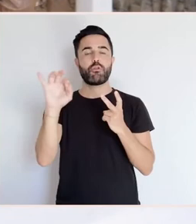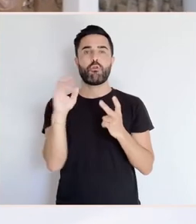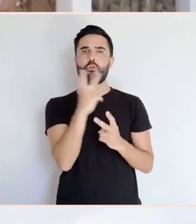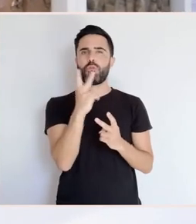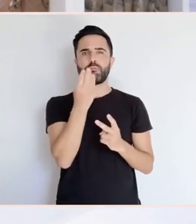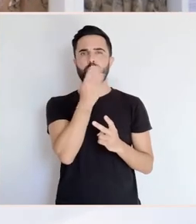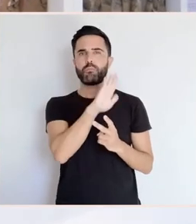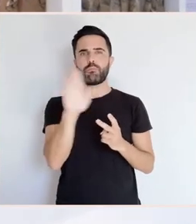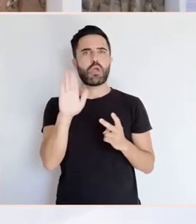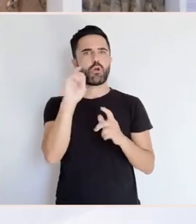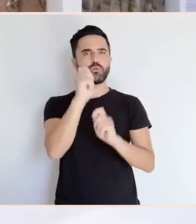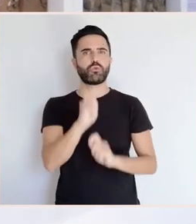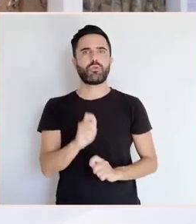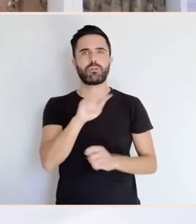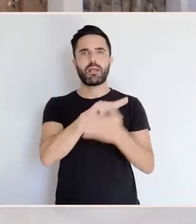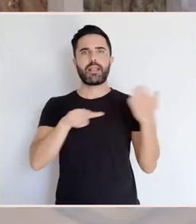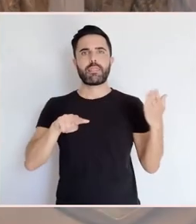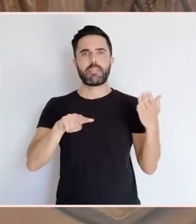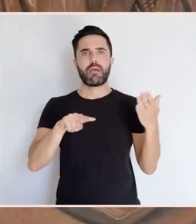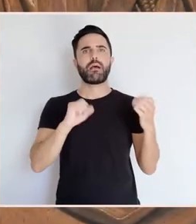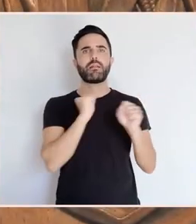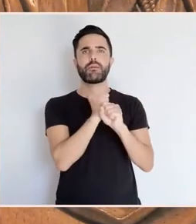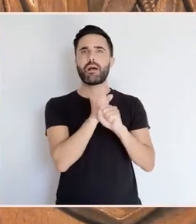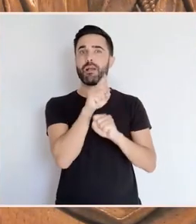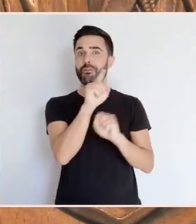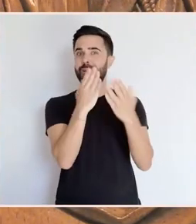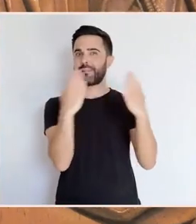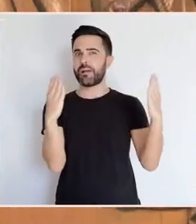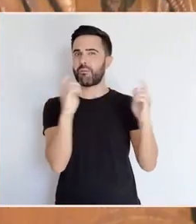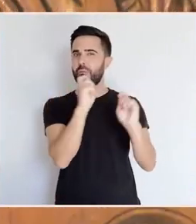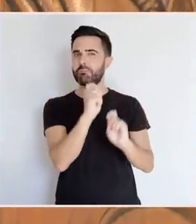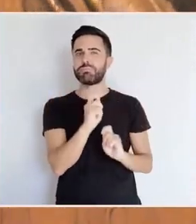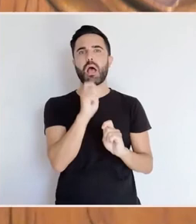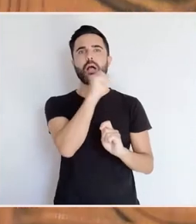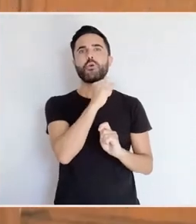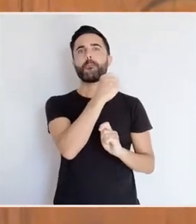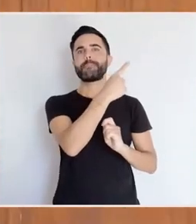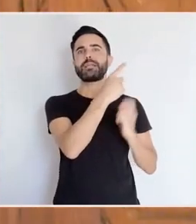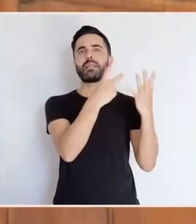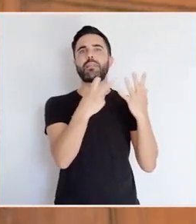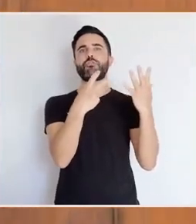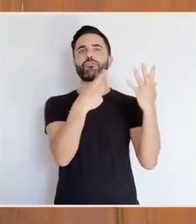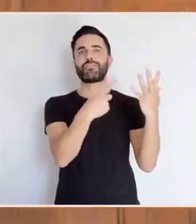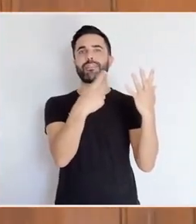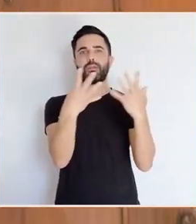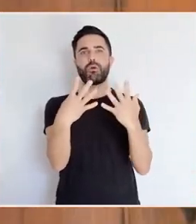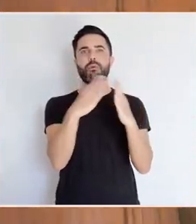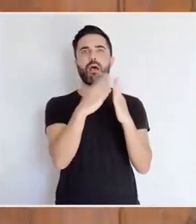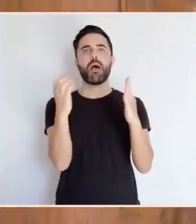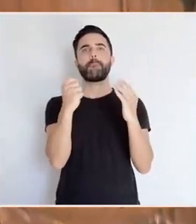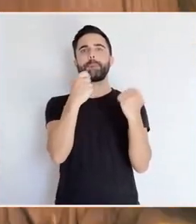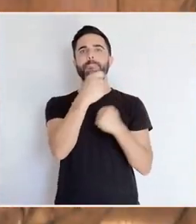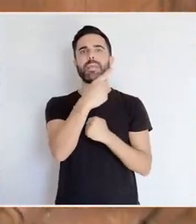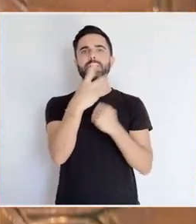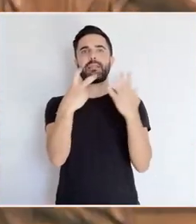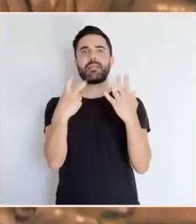1769 e 1770. No obstante, este retablo foi inaugurado posteriormente,